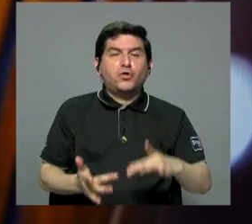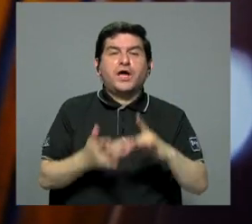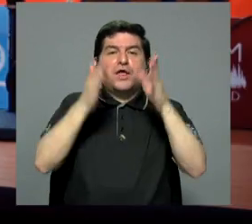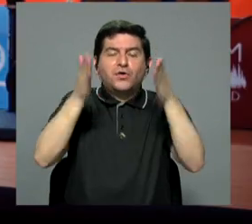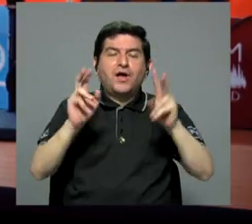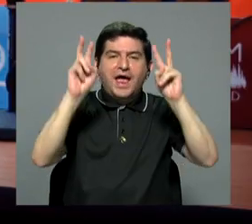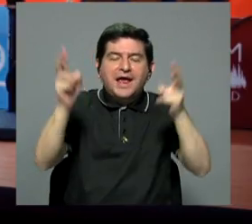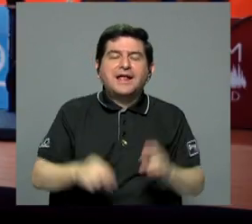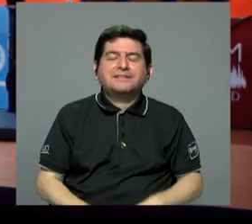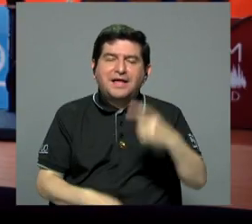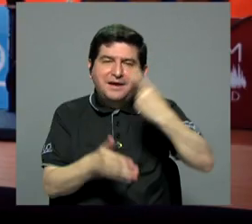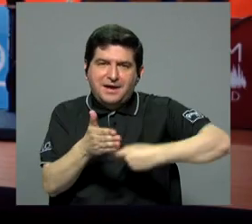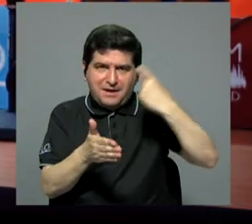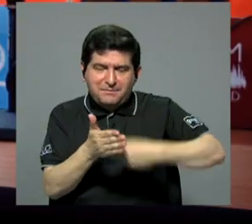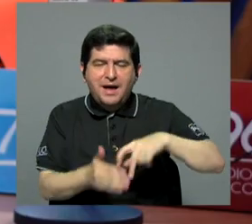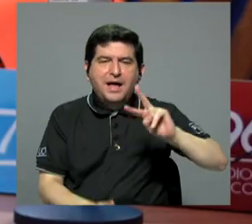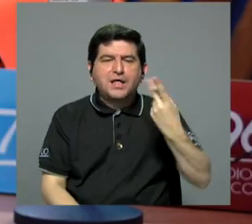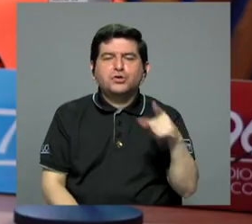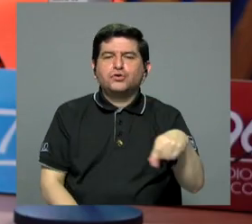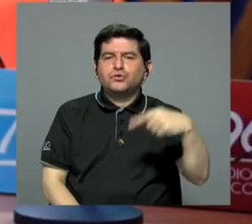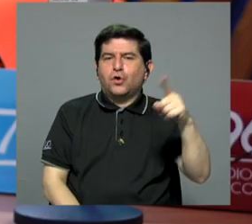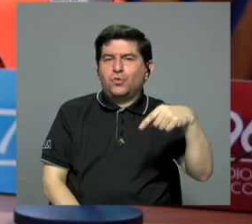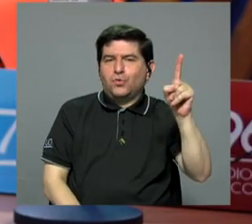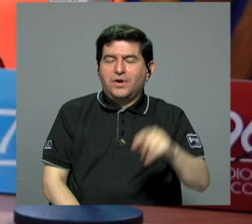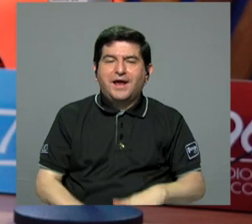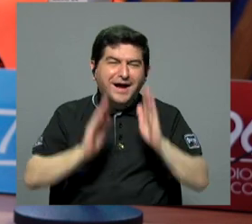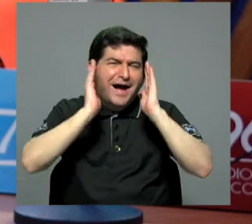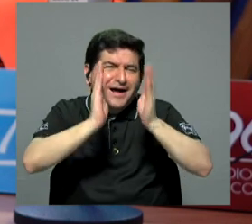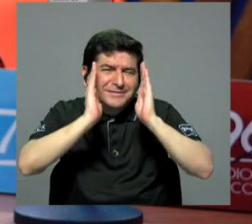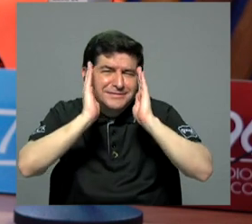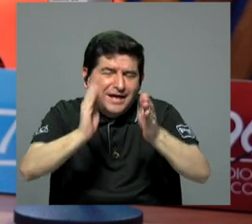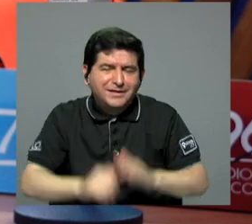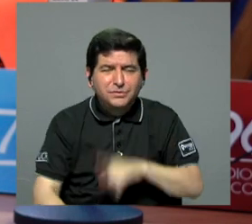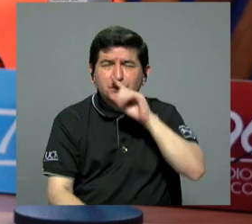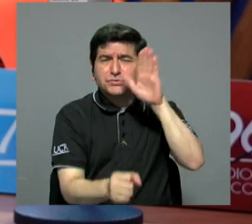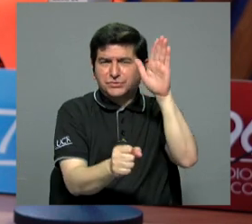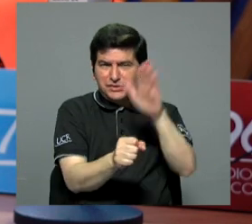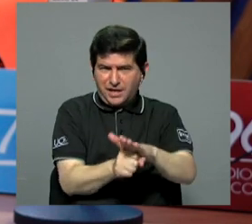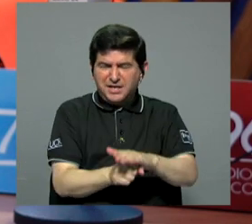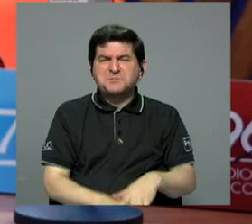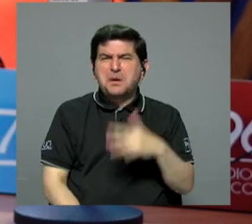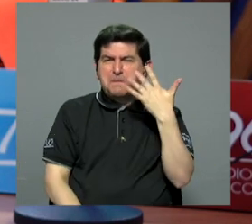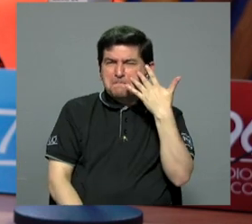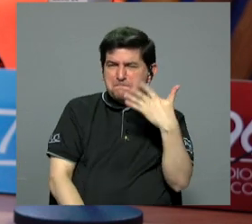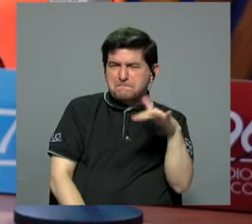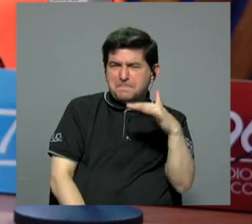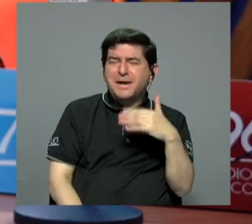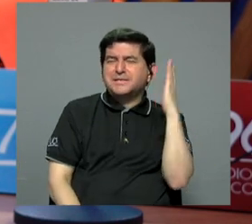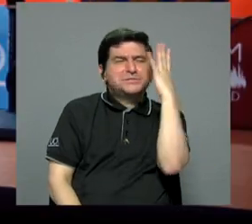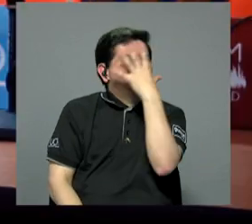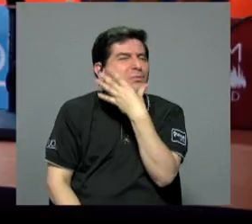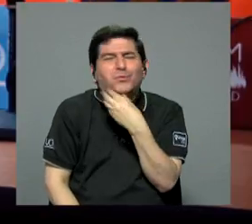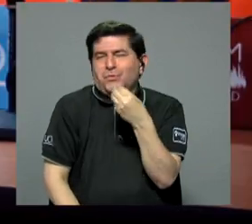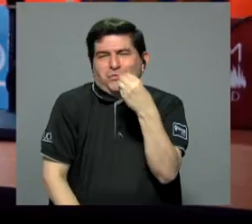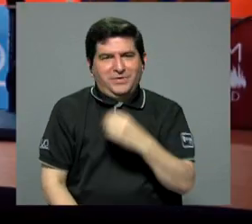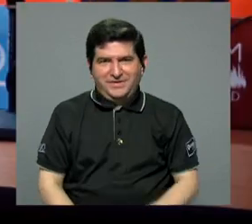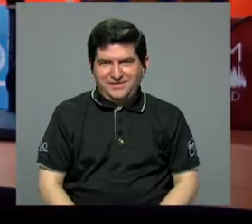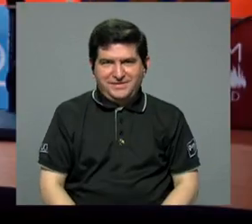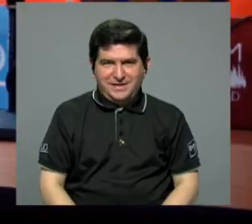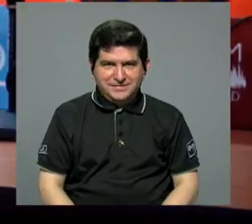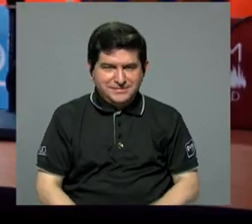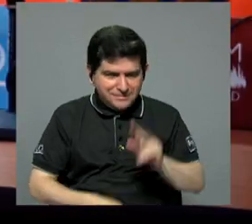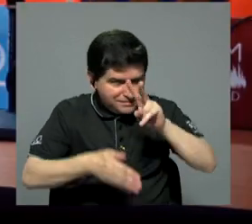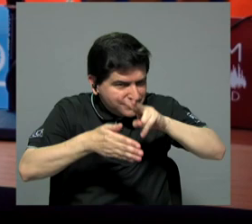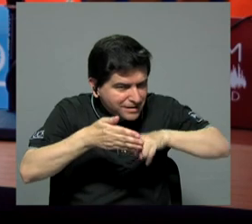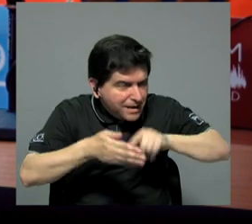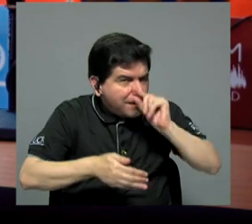especialistas en materia tributaria a doblecheck. Prestemos atención a las promesas que suenan demasiado bonitas. La letra